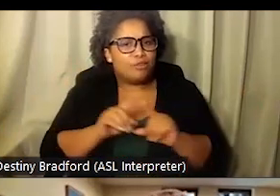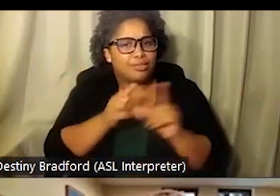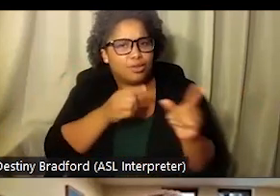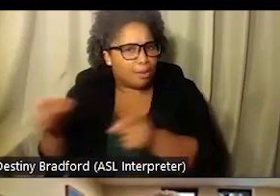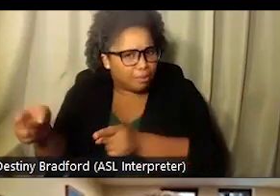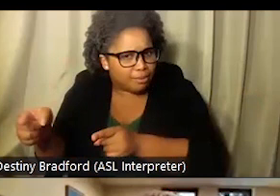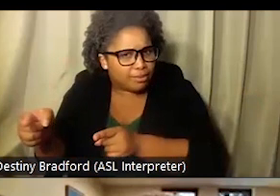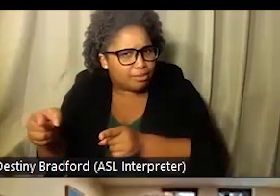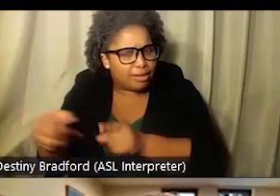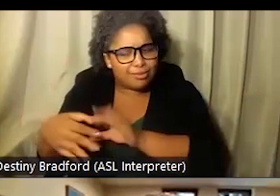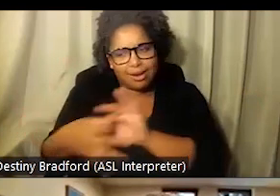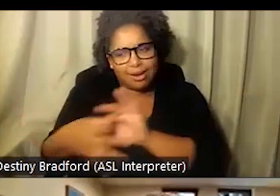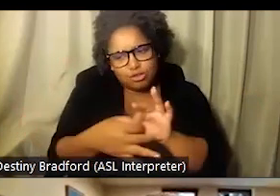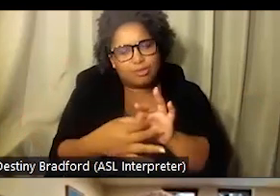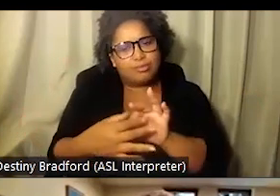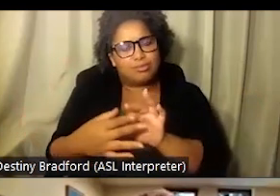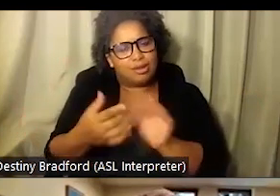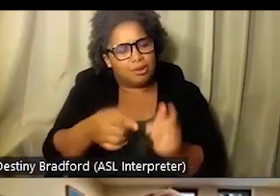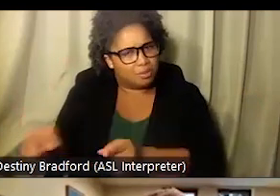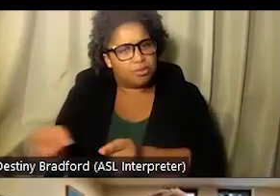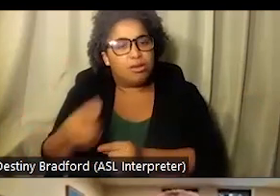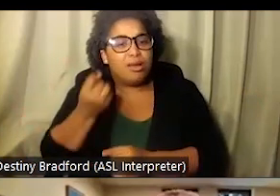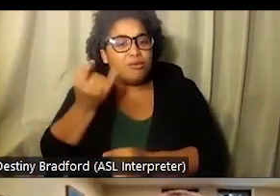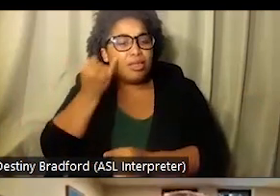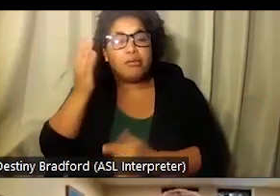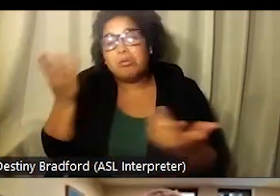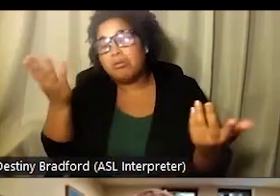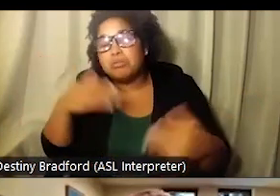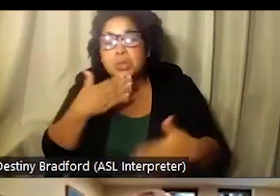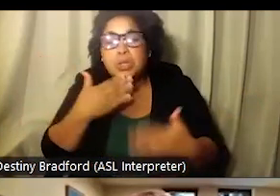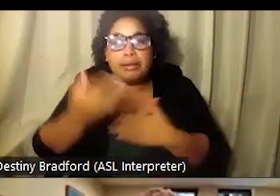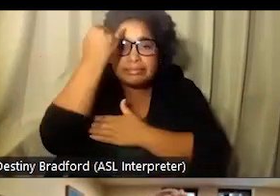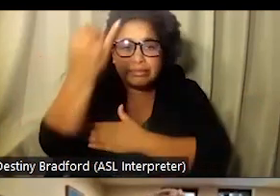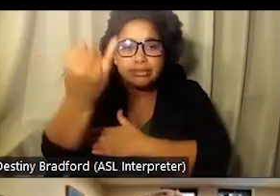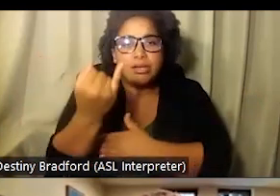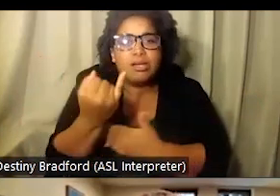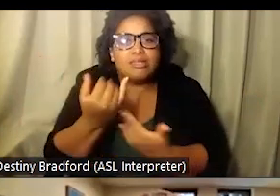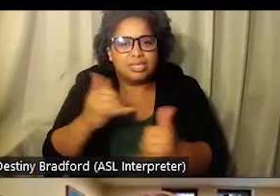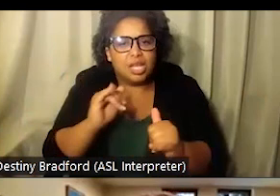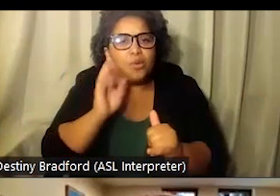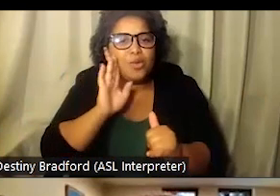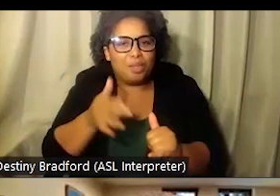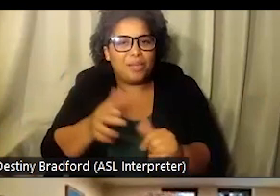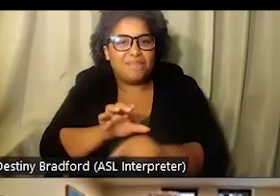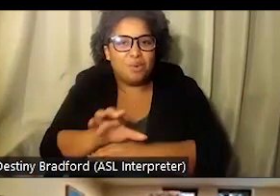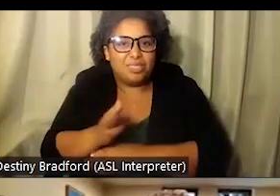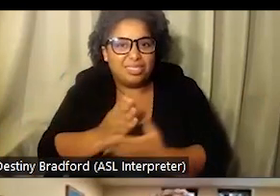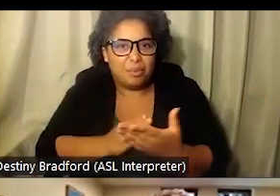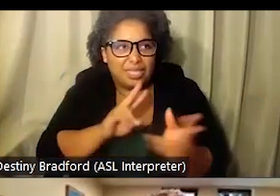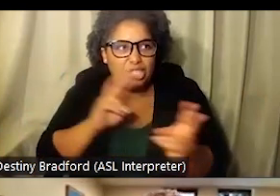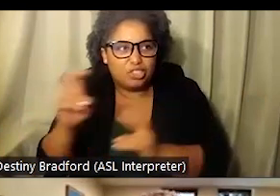dinámicas diferentes, lo que se ve ahora con lo que se ha visto en el pasado. Y aún, ¿verdad? Tal vez, tal vez